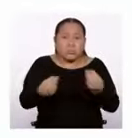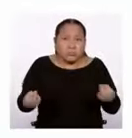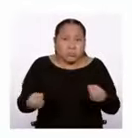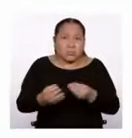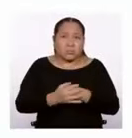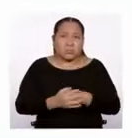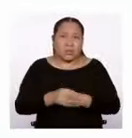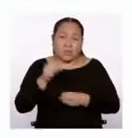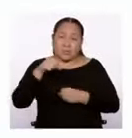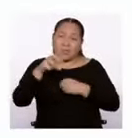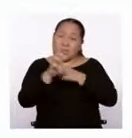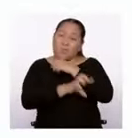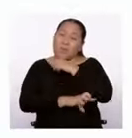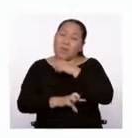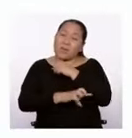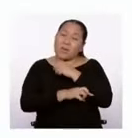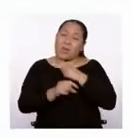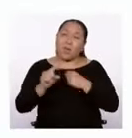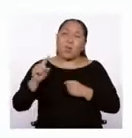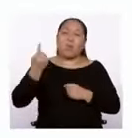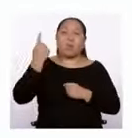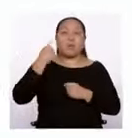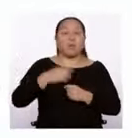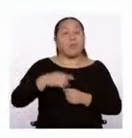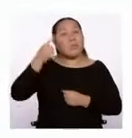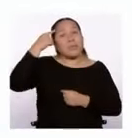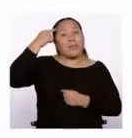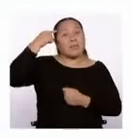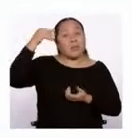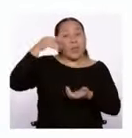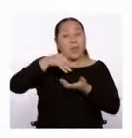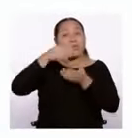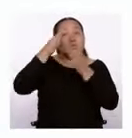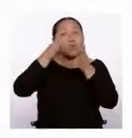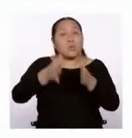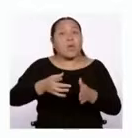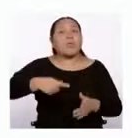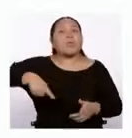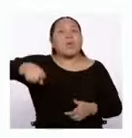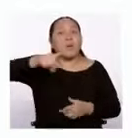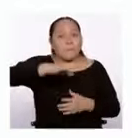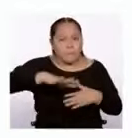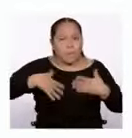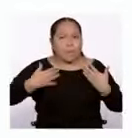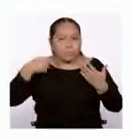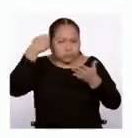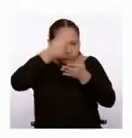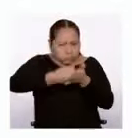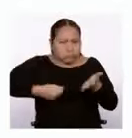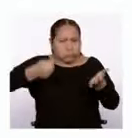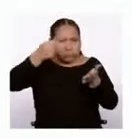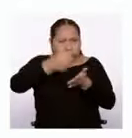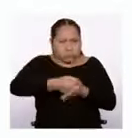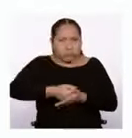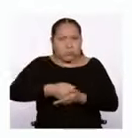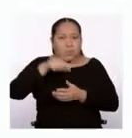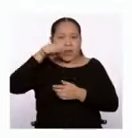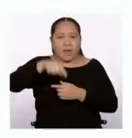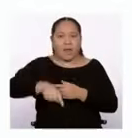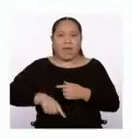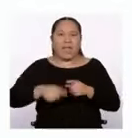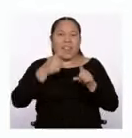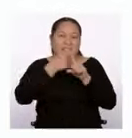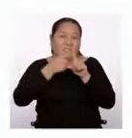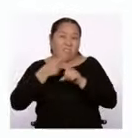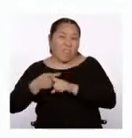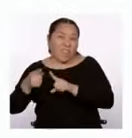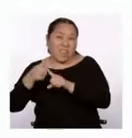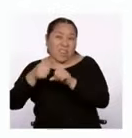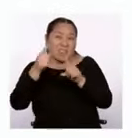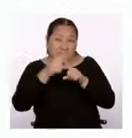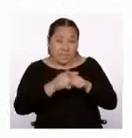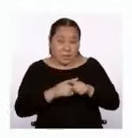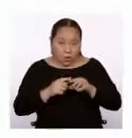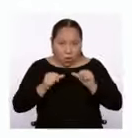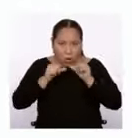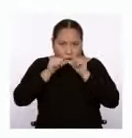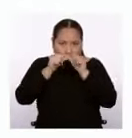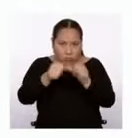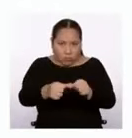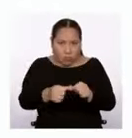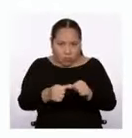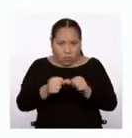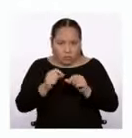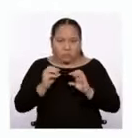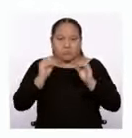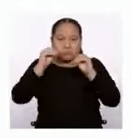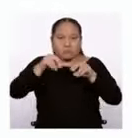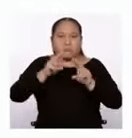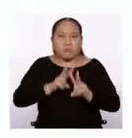Pienso que como estudiantes podemos hacer mucho para que nuestra diversidad permanezca y sea valorada. Por